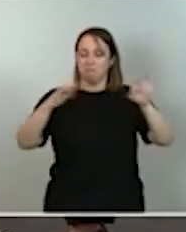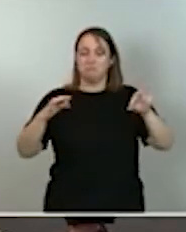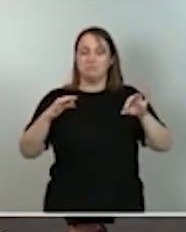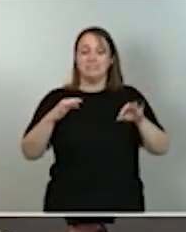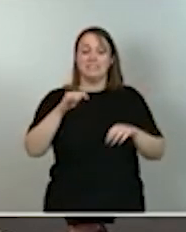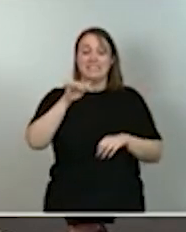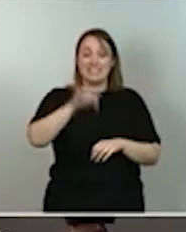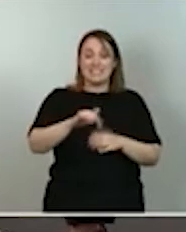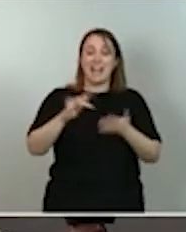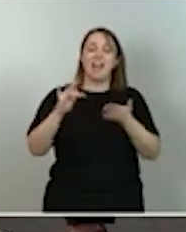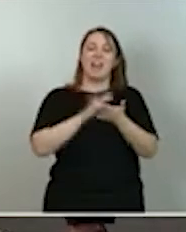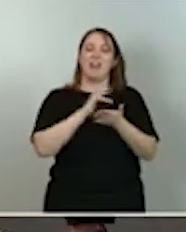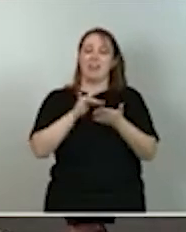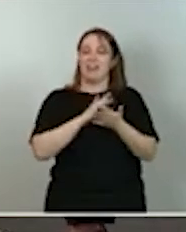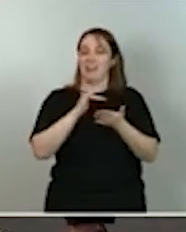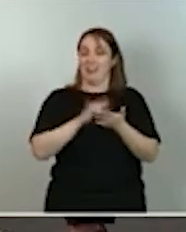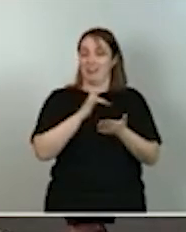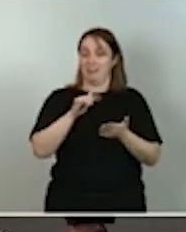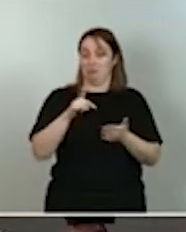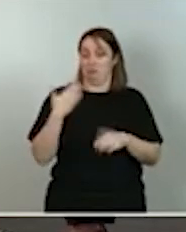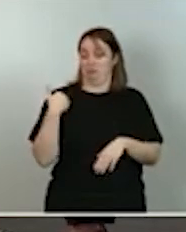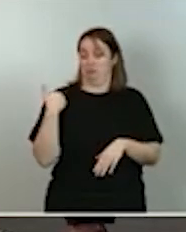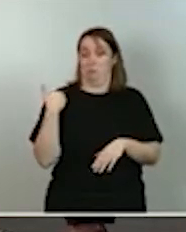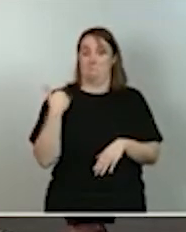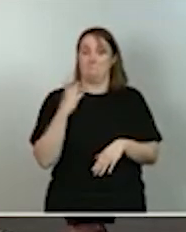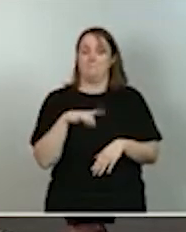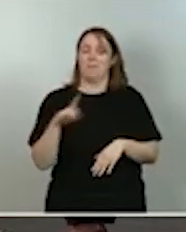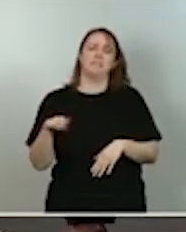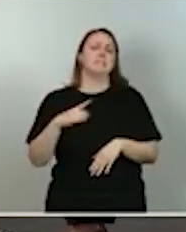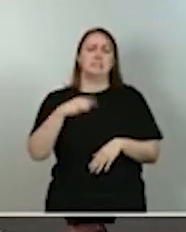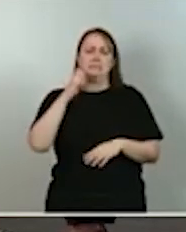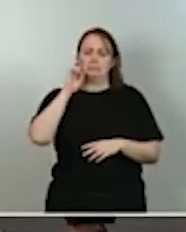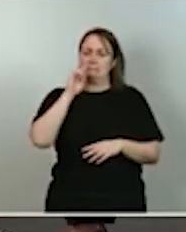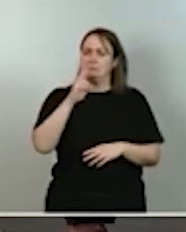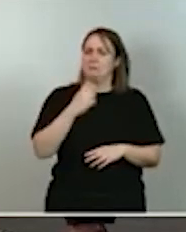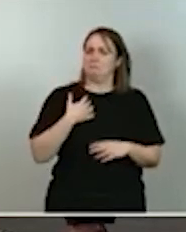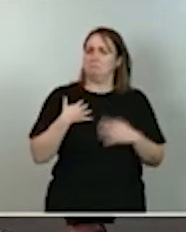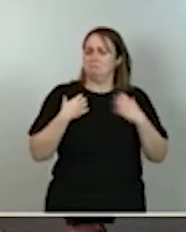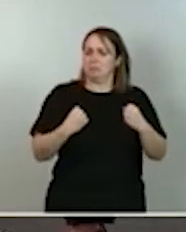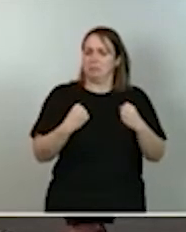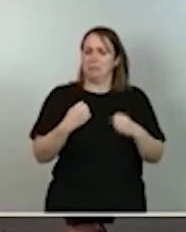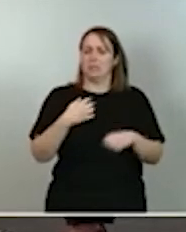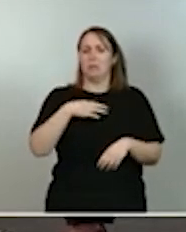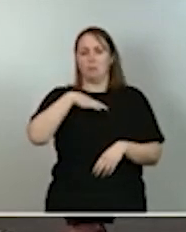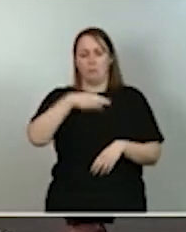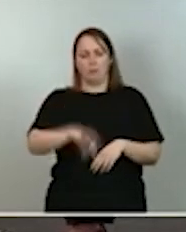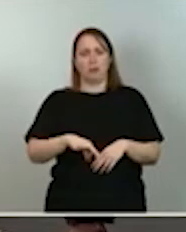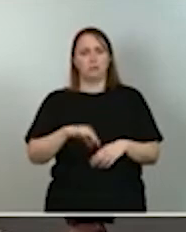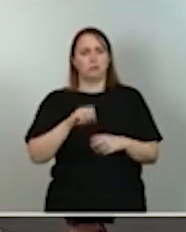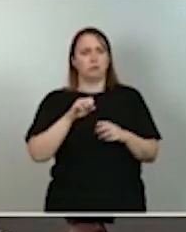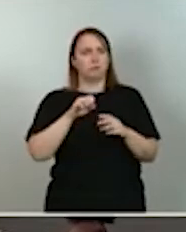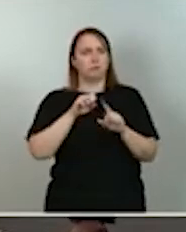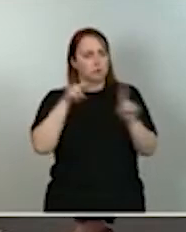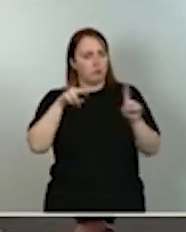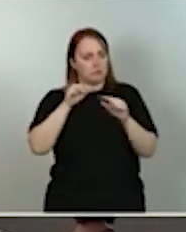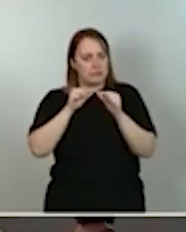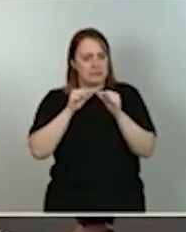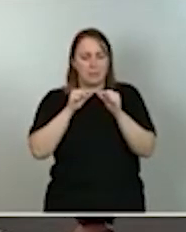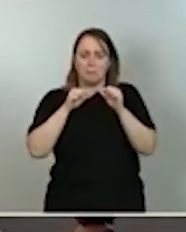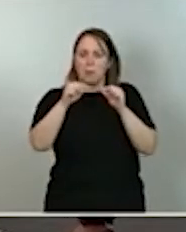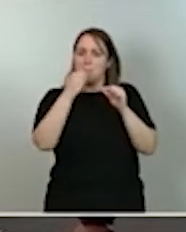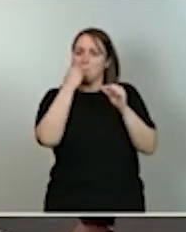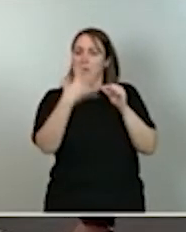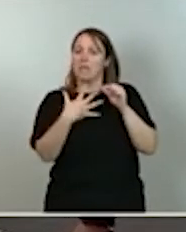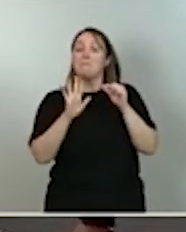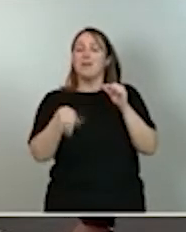sacado a la luz en estos meses nuestras fortalezas, los ámbitos en los que contamos con un buen punto de partida, pero también aquellos en los que es necesario